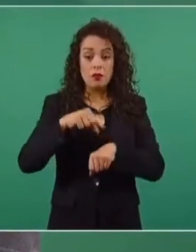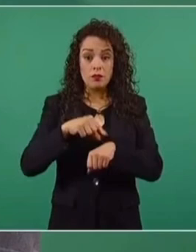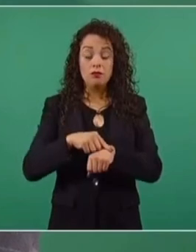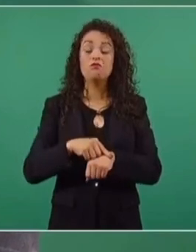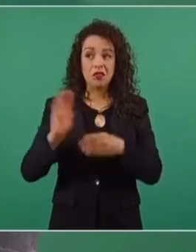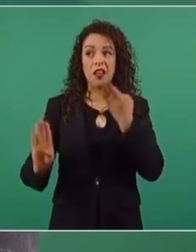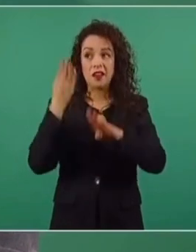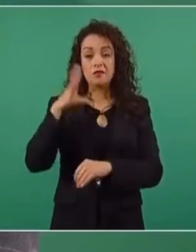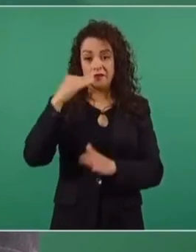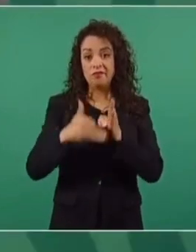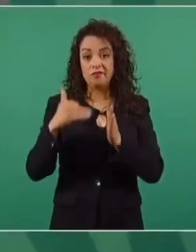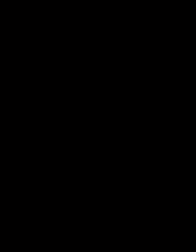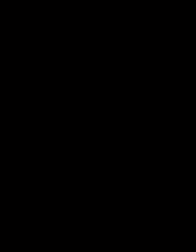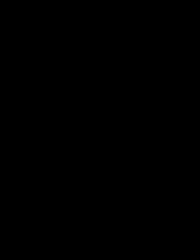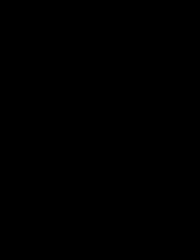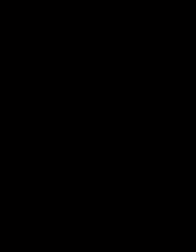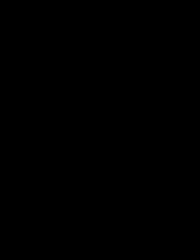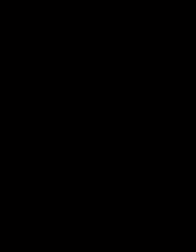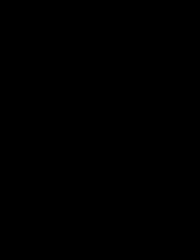claves. Pero lo estamos resolviendo.